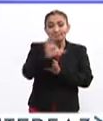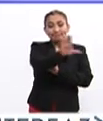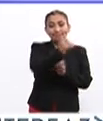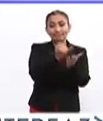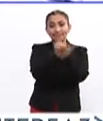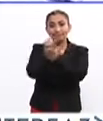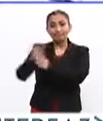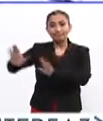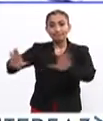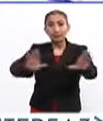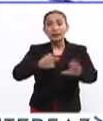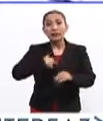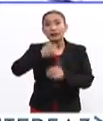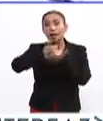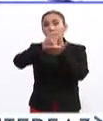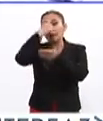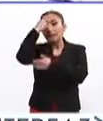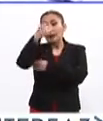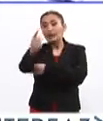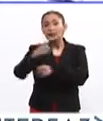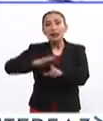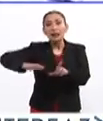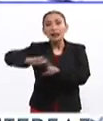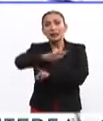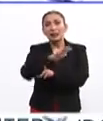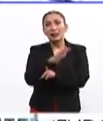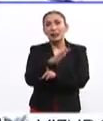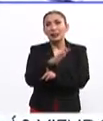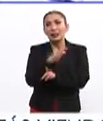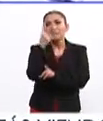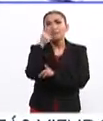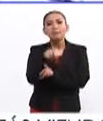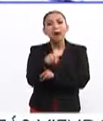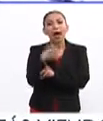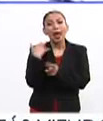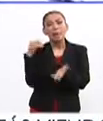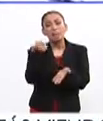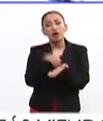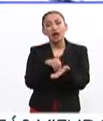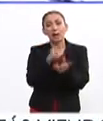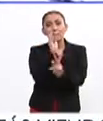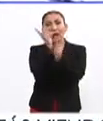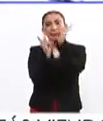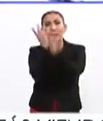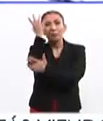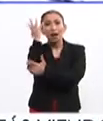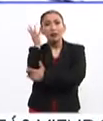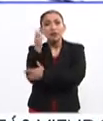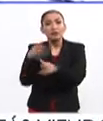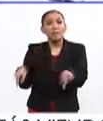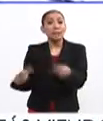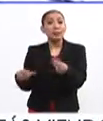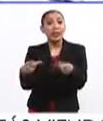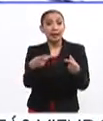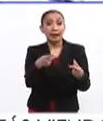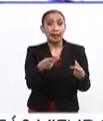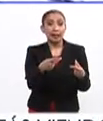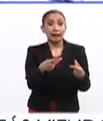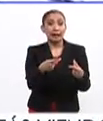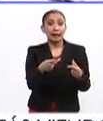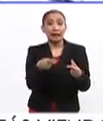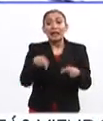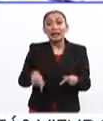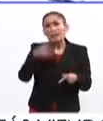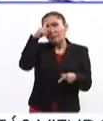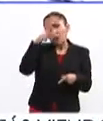pero sobre todo facilita las condiciones para establecer plantaciones forestales comerciales que